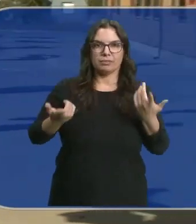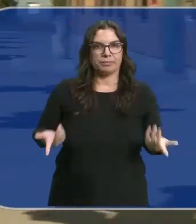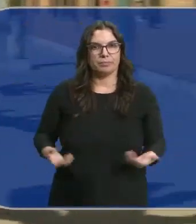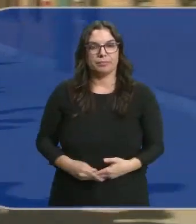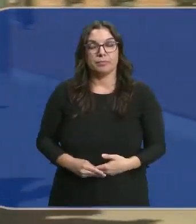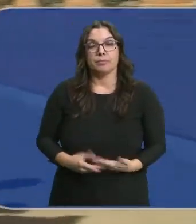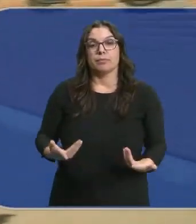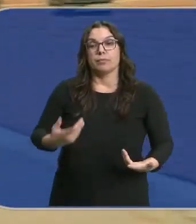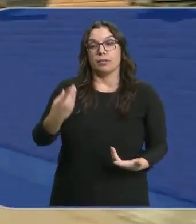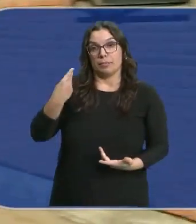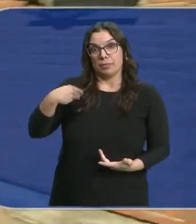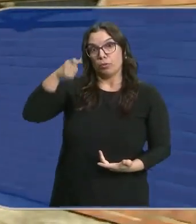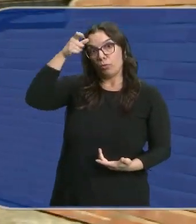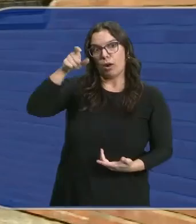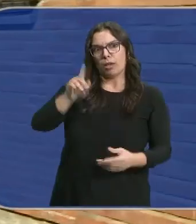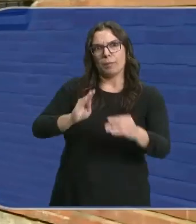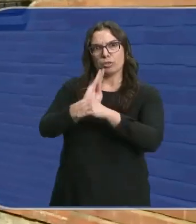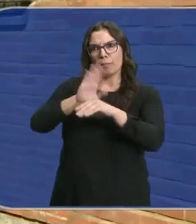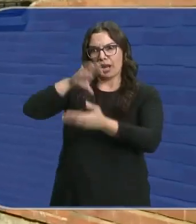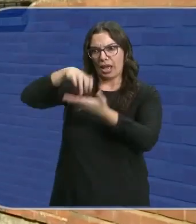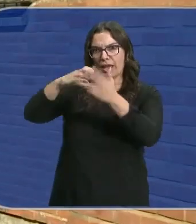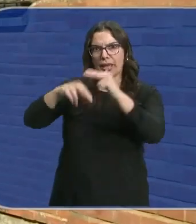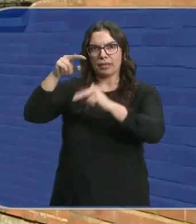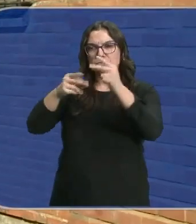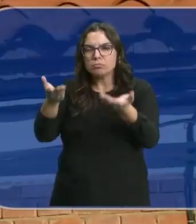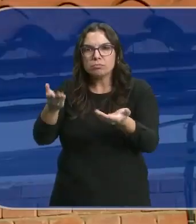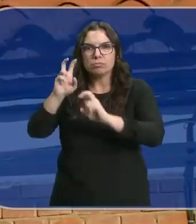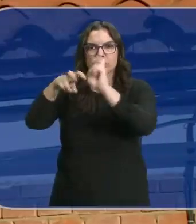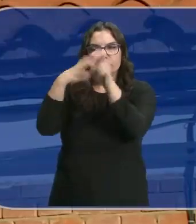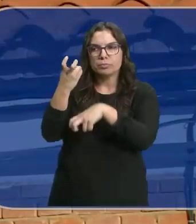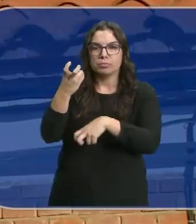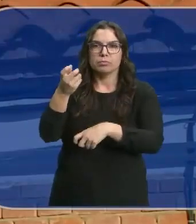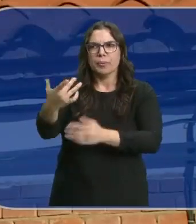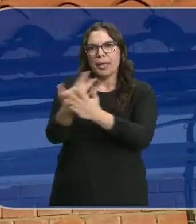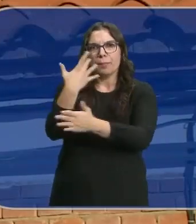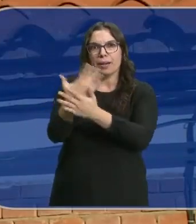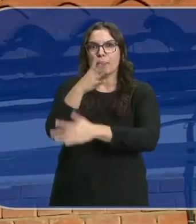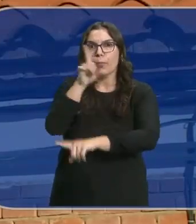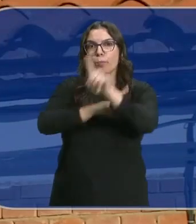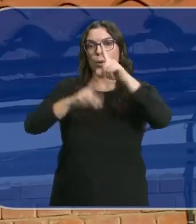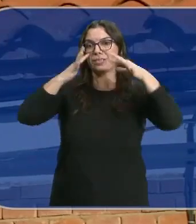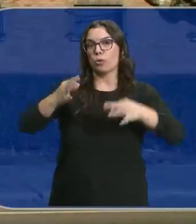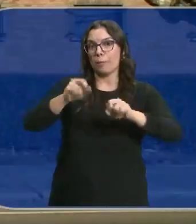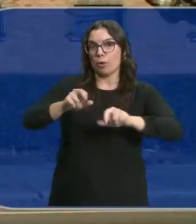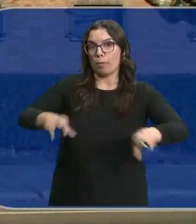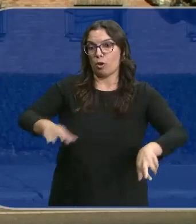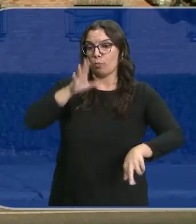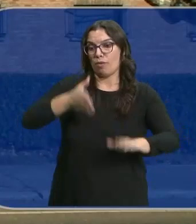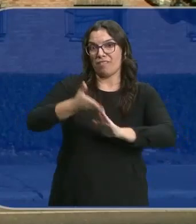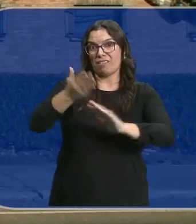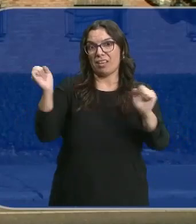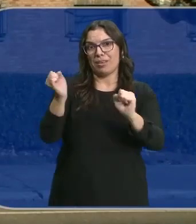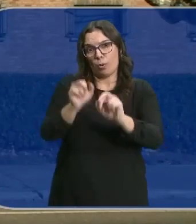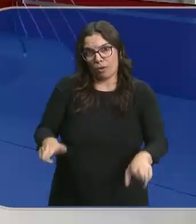En Villadiego, que además ha hecho inversiones en la comandancia, esperan una explicación porque el problema de seguridad puede ser mayor a medida que llegue el mal tiempo.